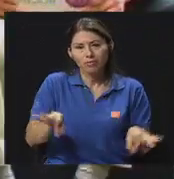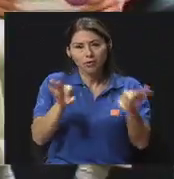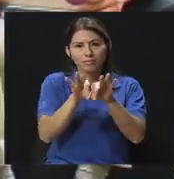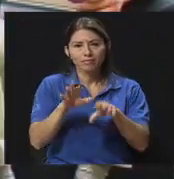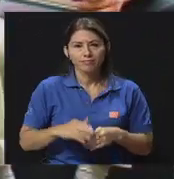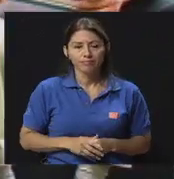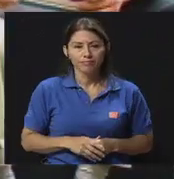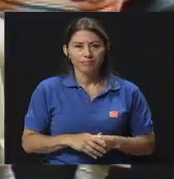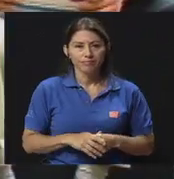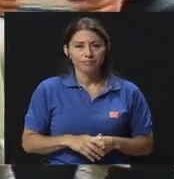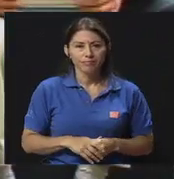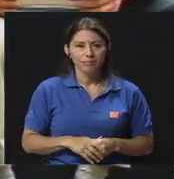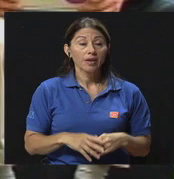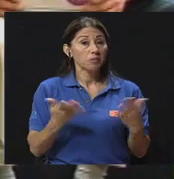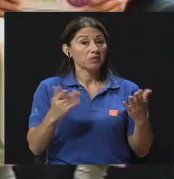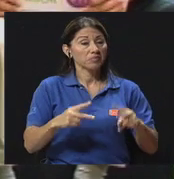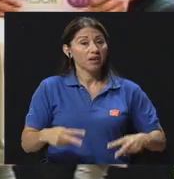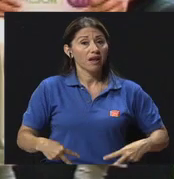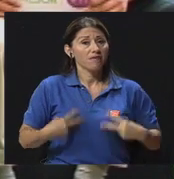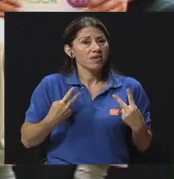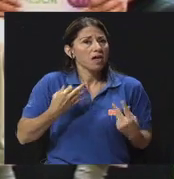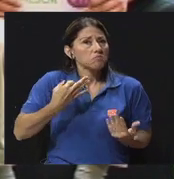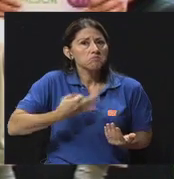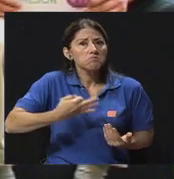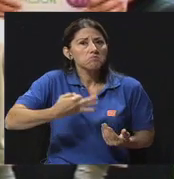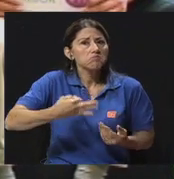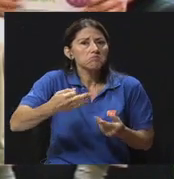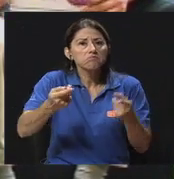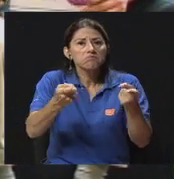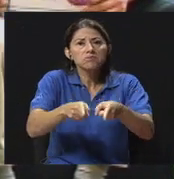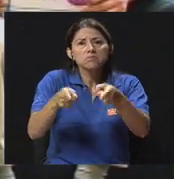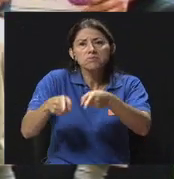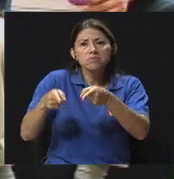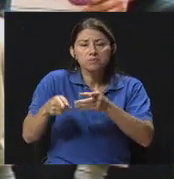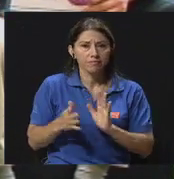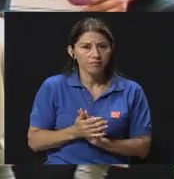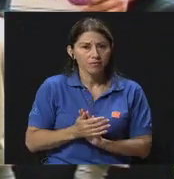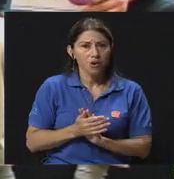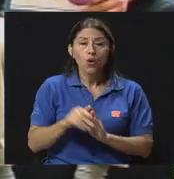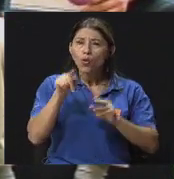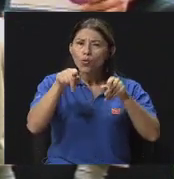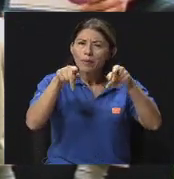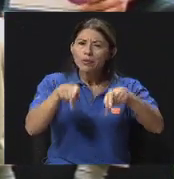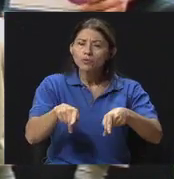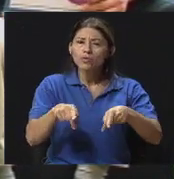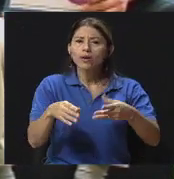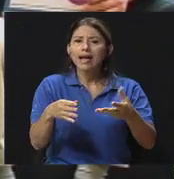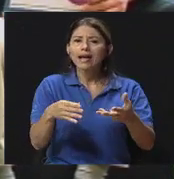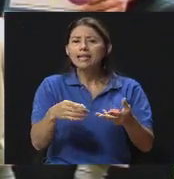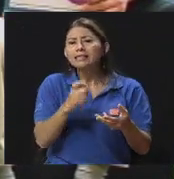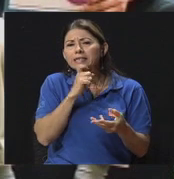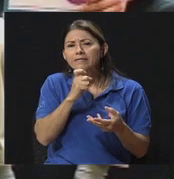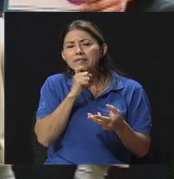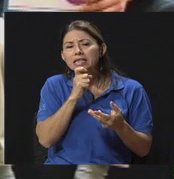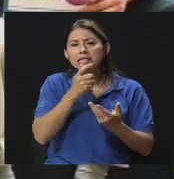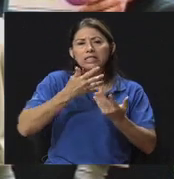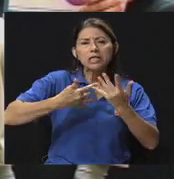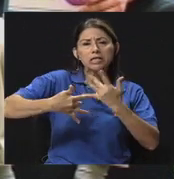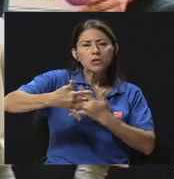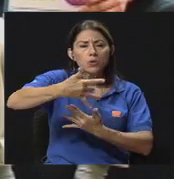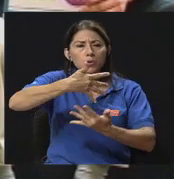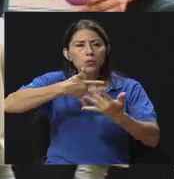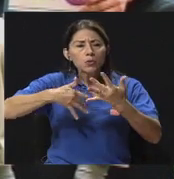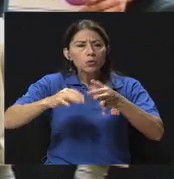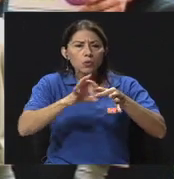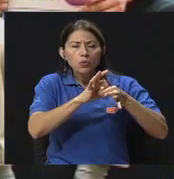¿y en la vida cotidiana qué podría pasar eventualmente a una persona que le cuesta esa interrelación, que le cuesta